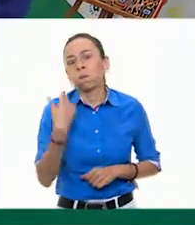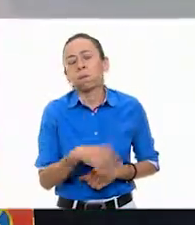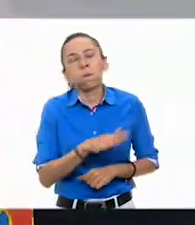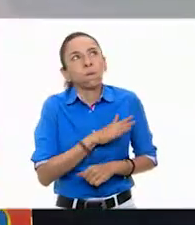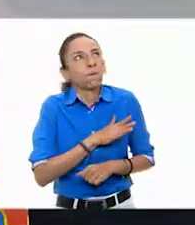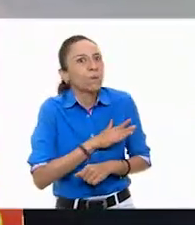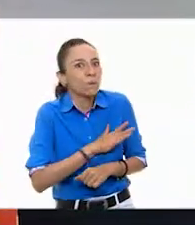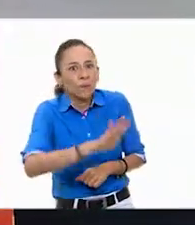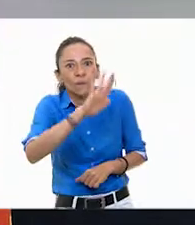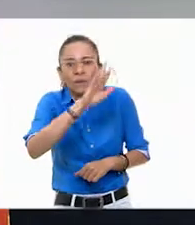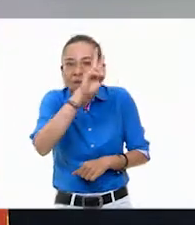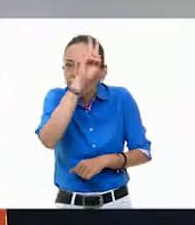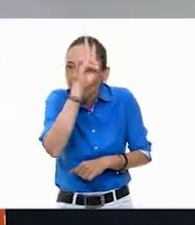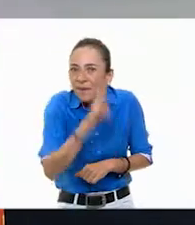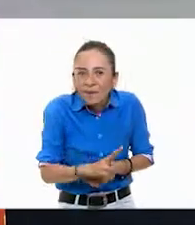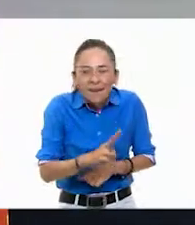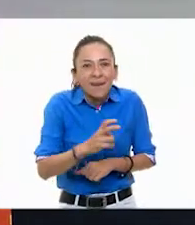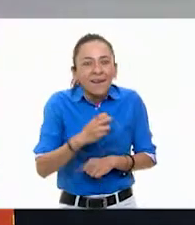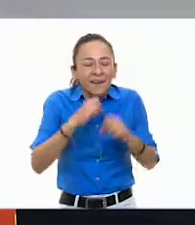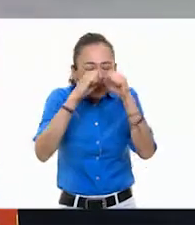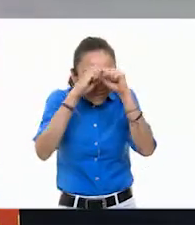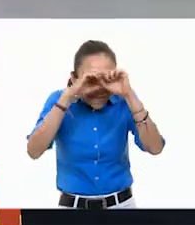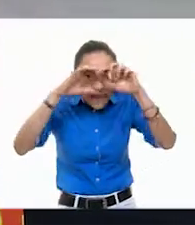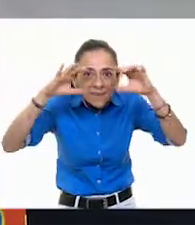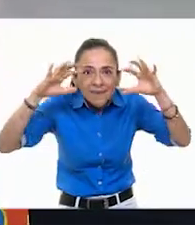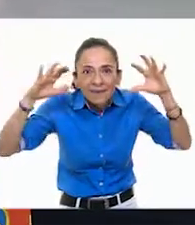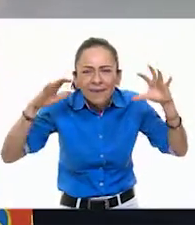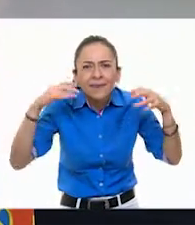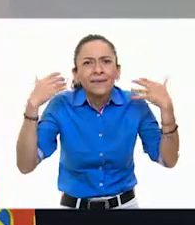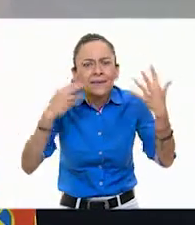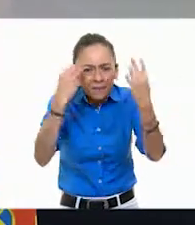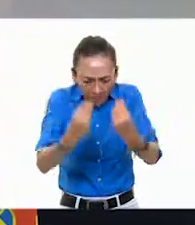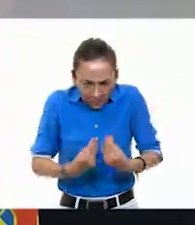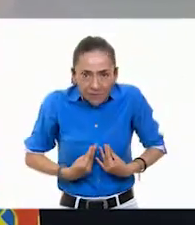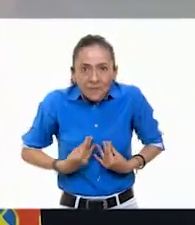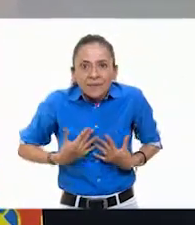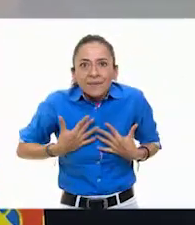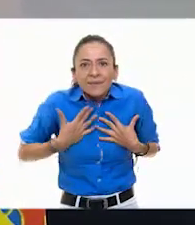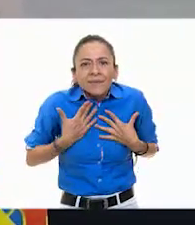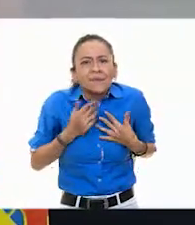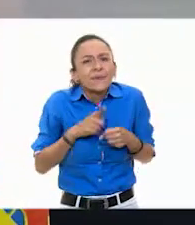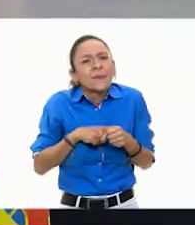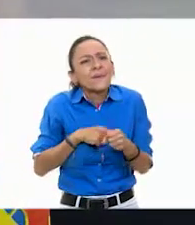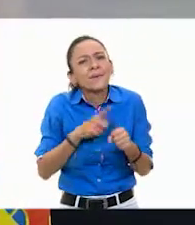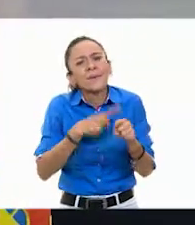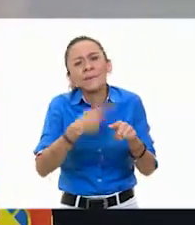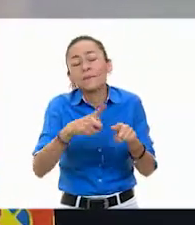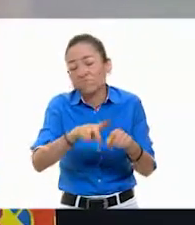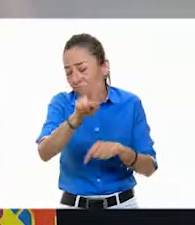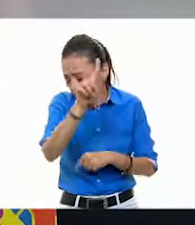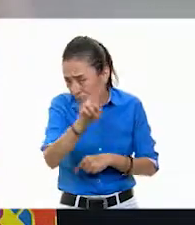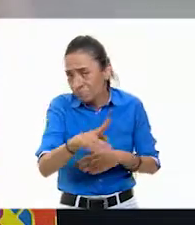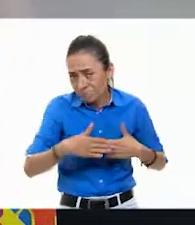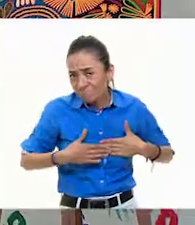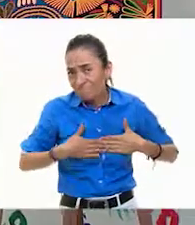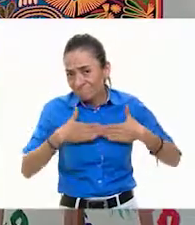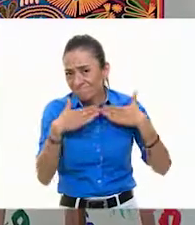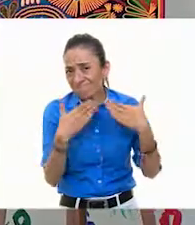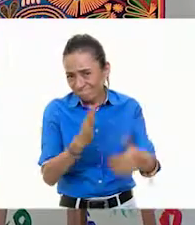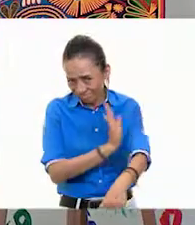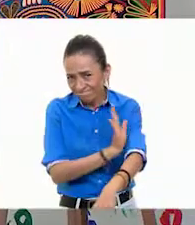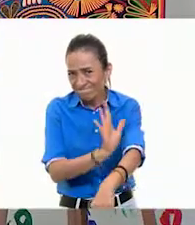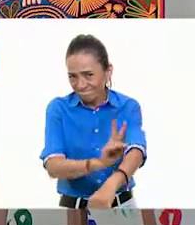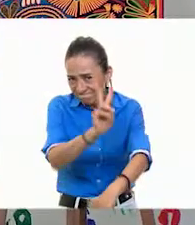inspirador, divertido, colorido. De verdad que lo he disfrutado muchísimo. ¡Wow! Sí, me fascinó.